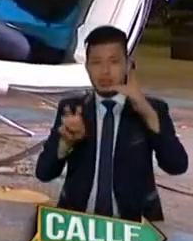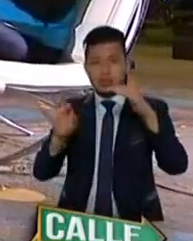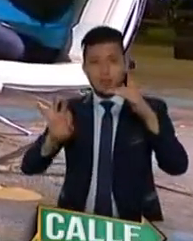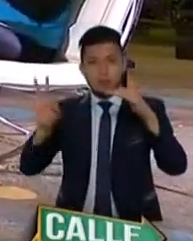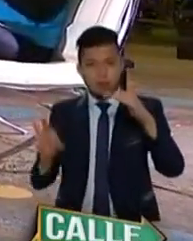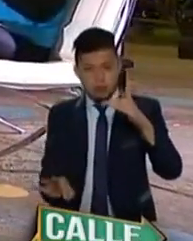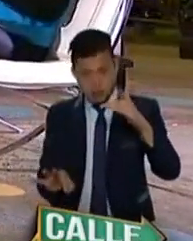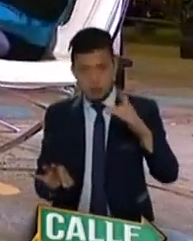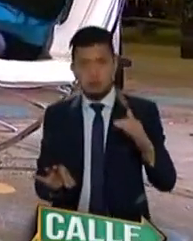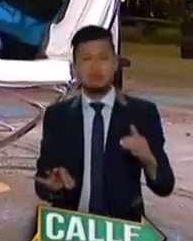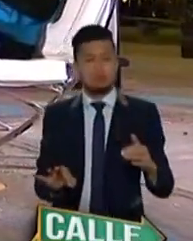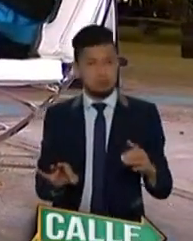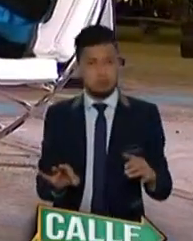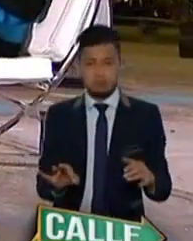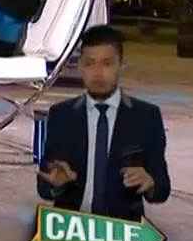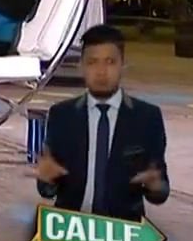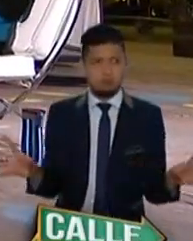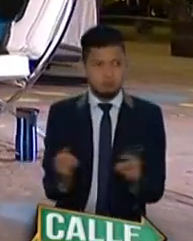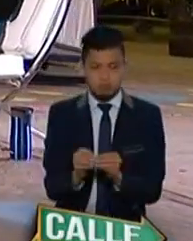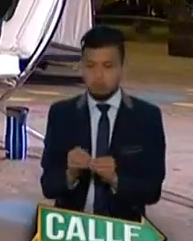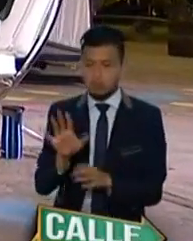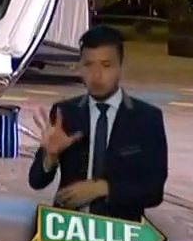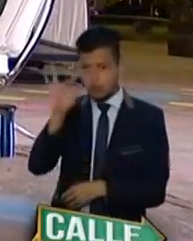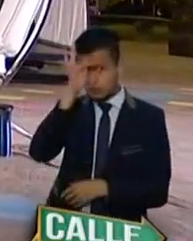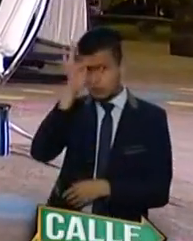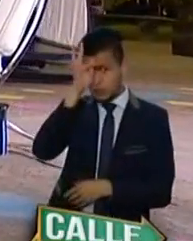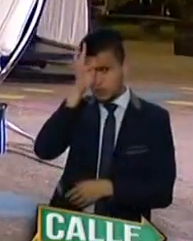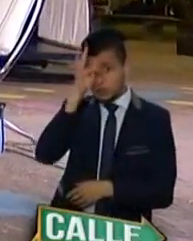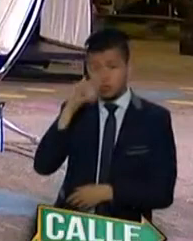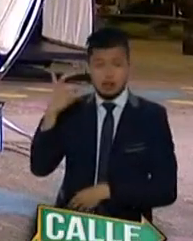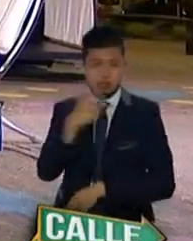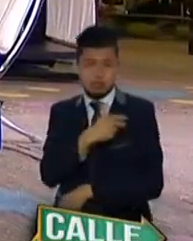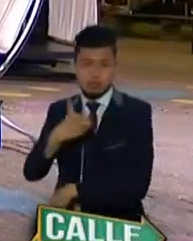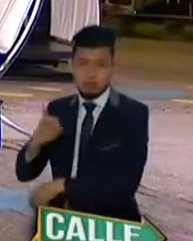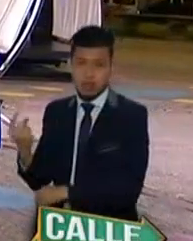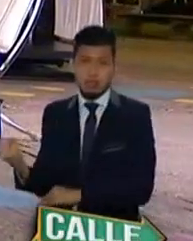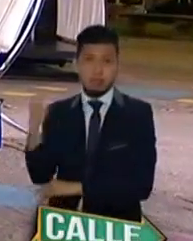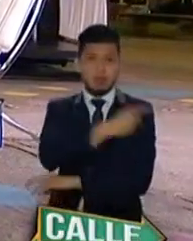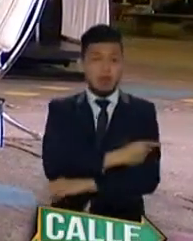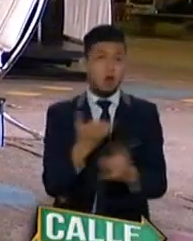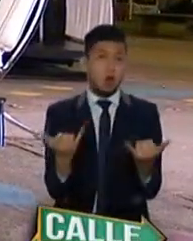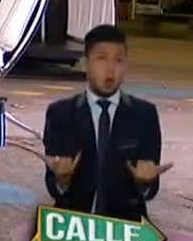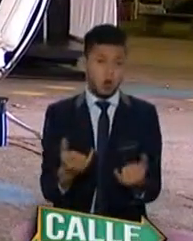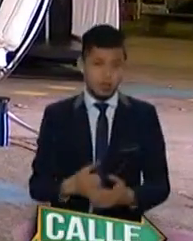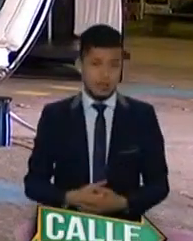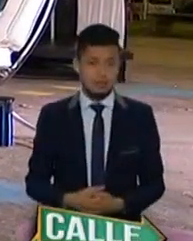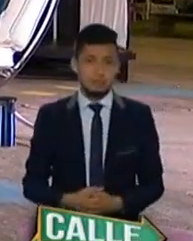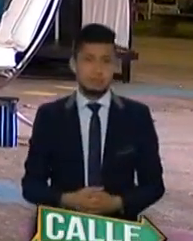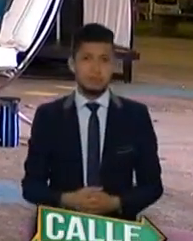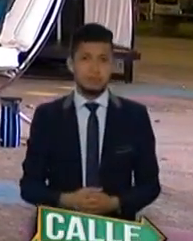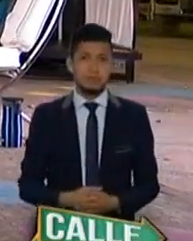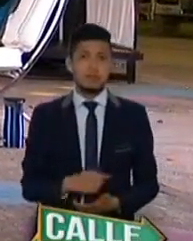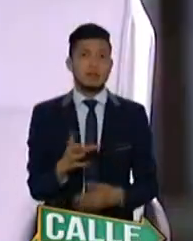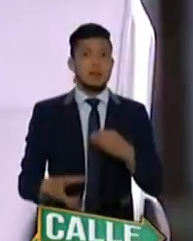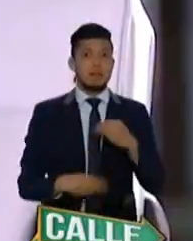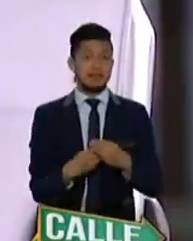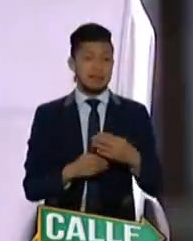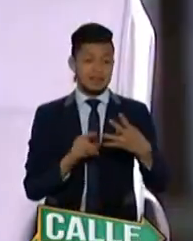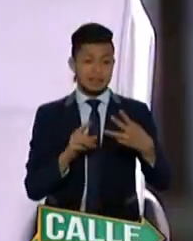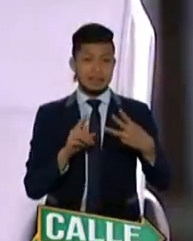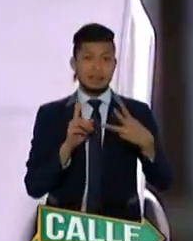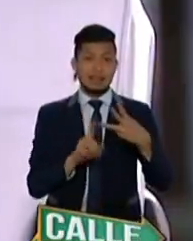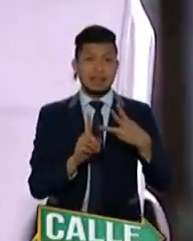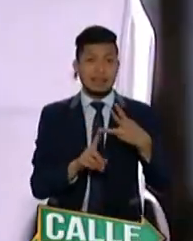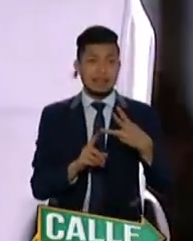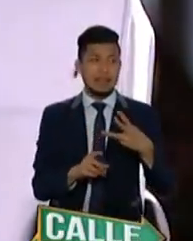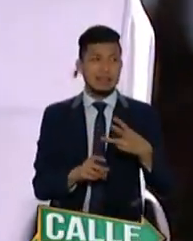dosis enviadas al Hospital de la Policía ya fueron aplicadas el día de hoy. Bueno, y la tercera novencida, vamos a